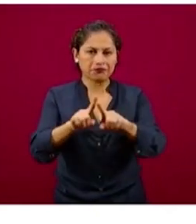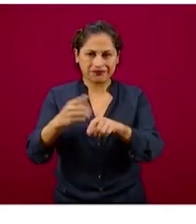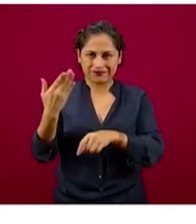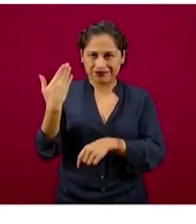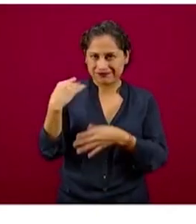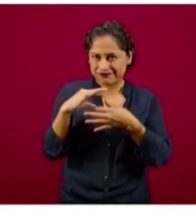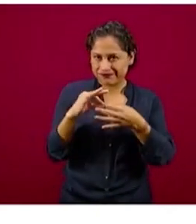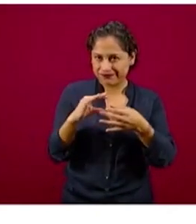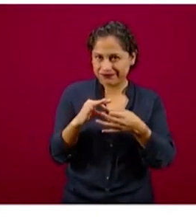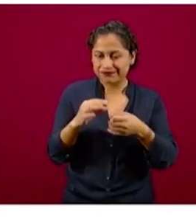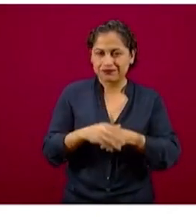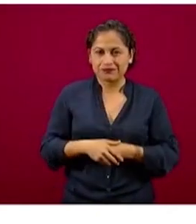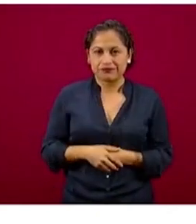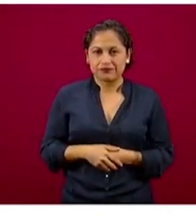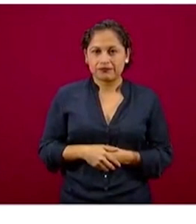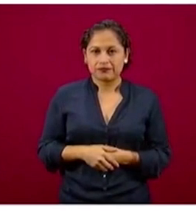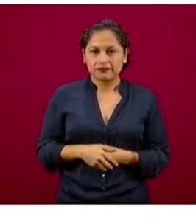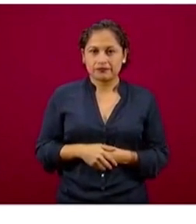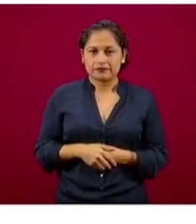por qué razón,